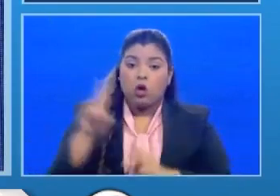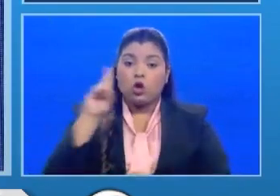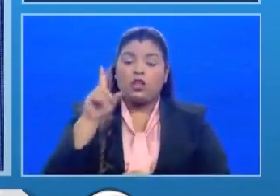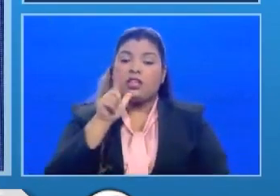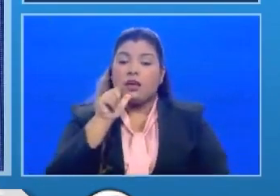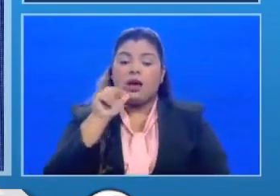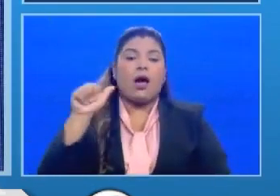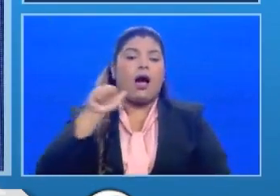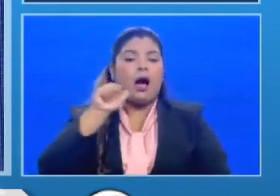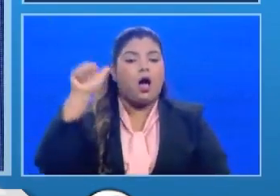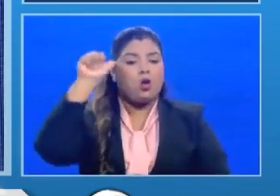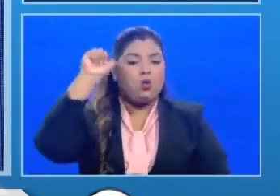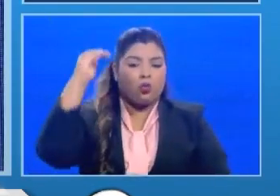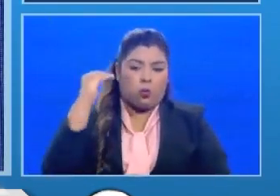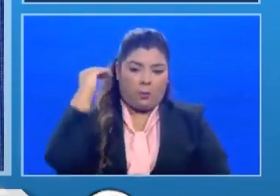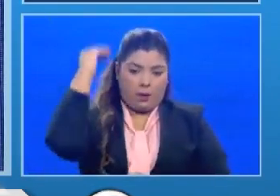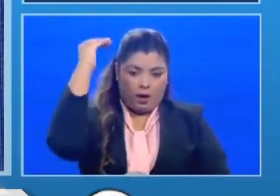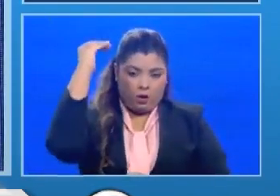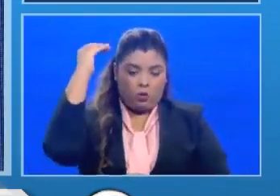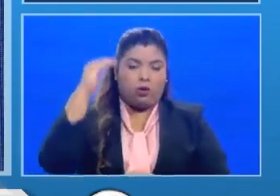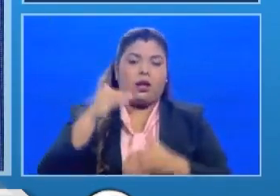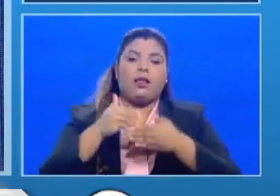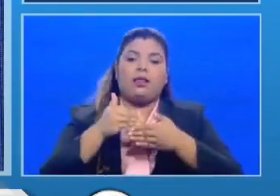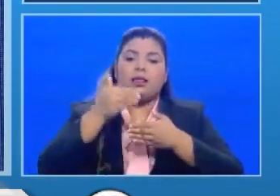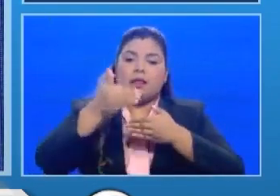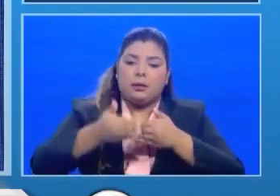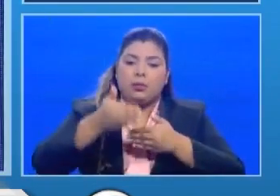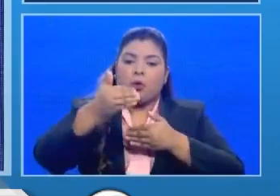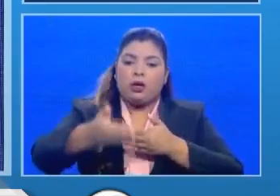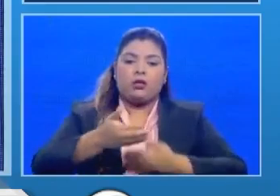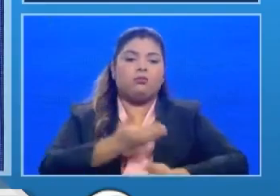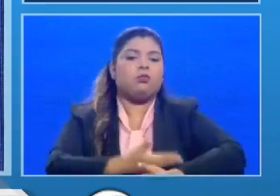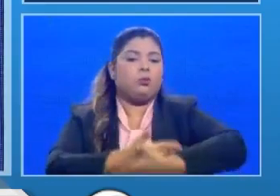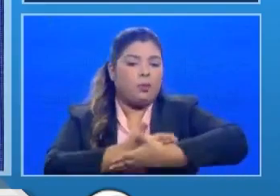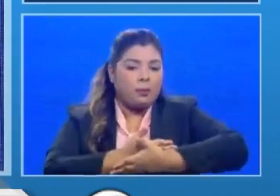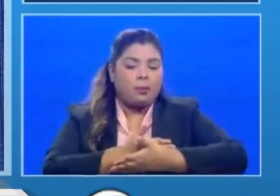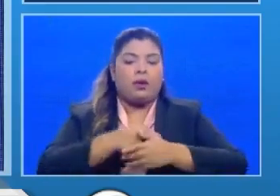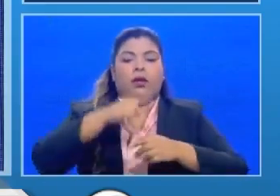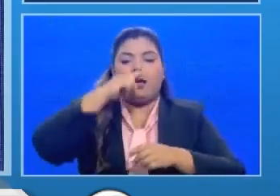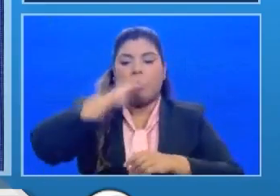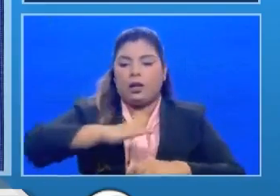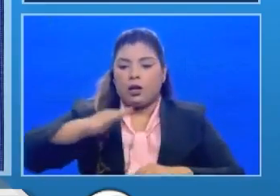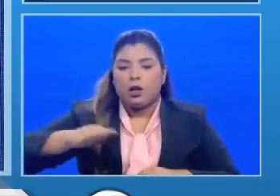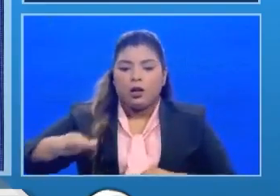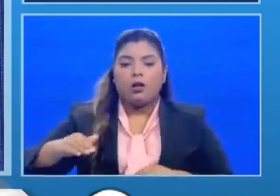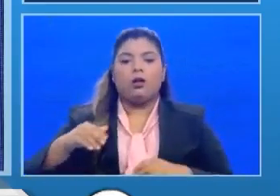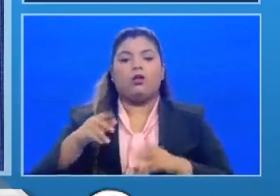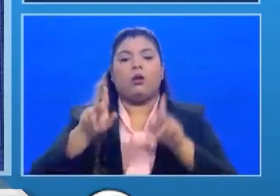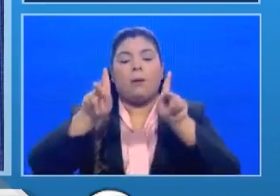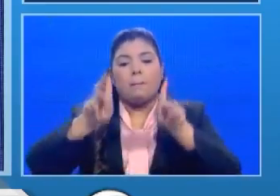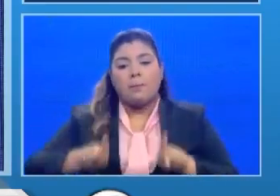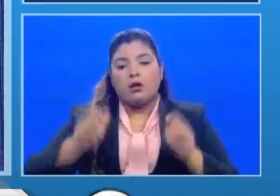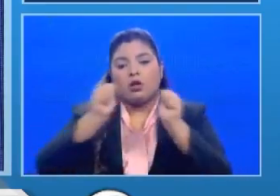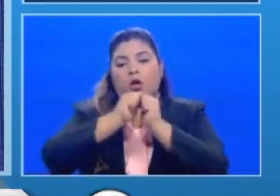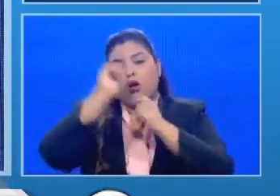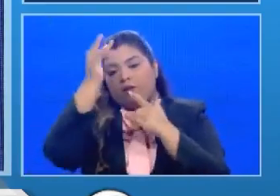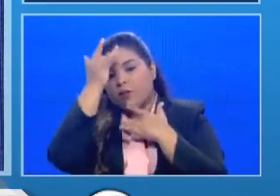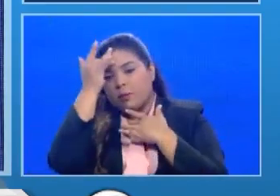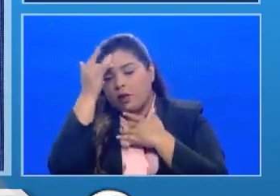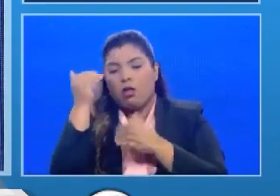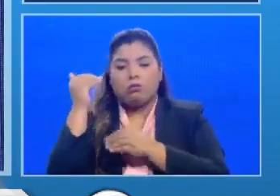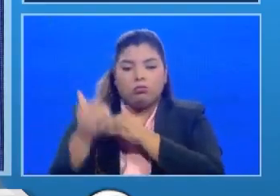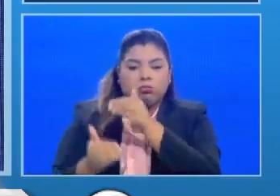adultos mayores y posteriormente vamos a estarlo utilizando con otros grupos prioritarios como son las personas con enfermedades crónicas y